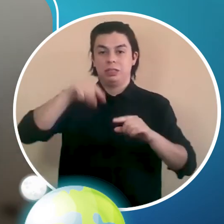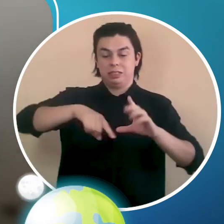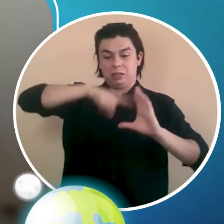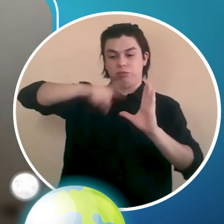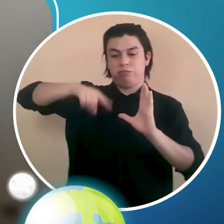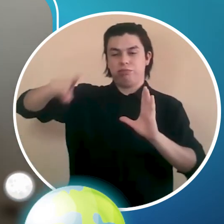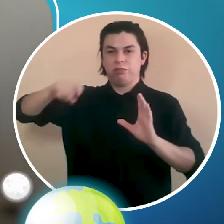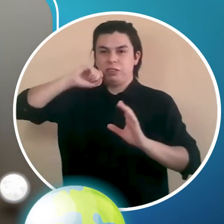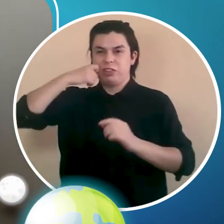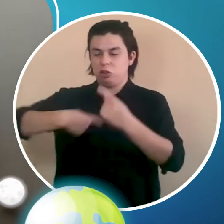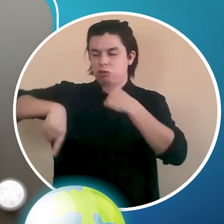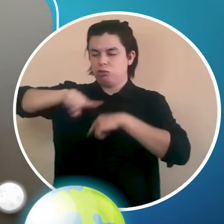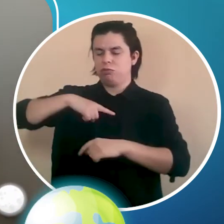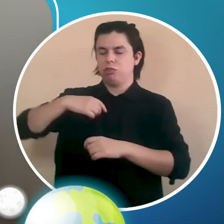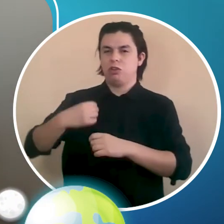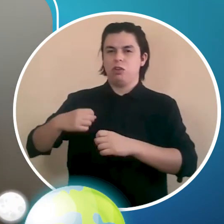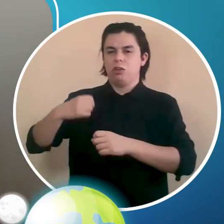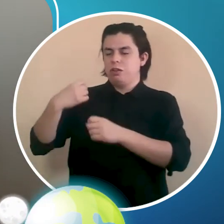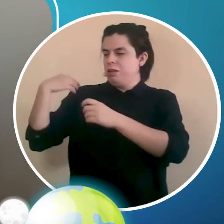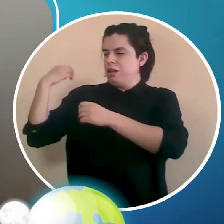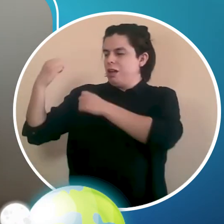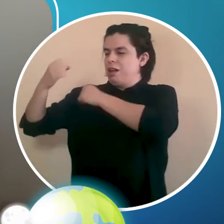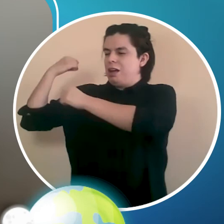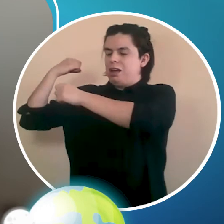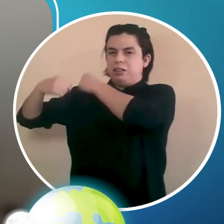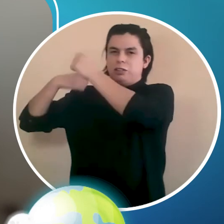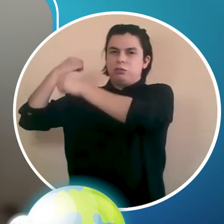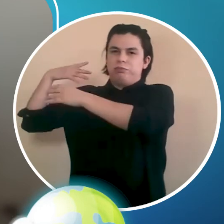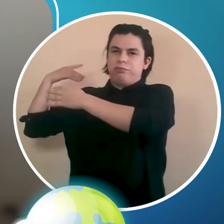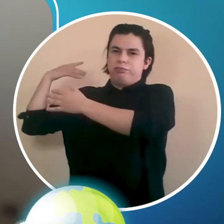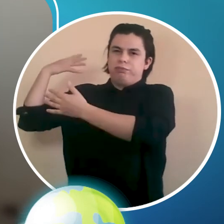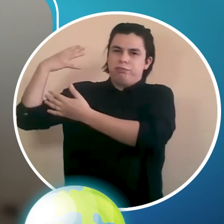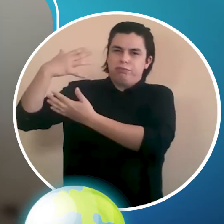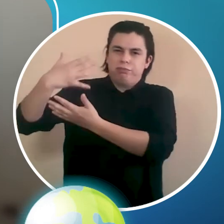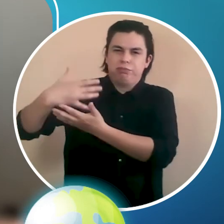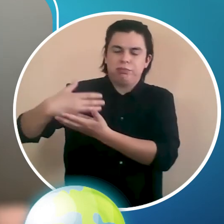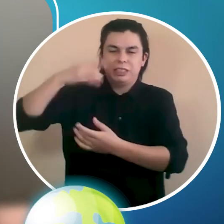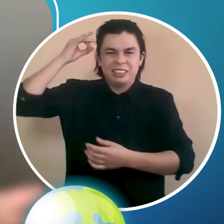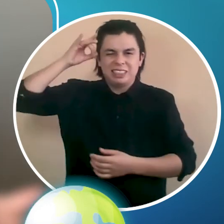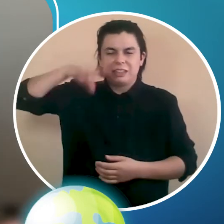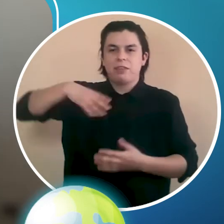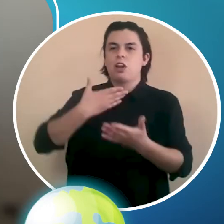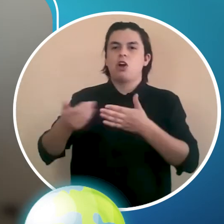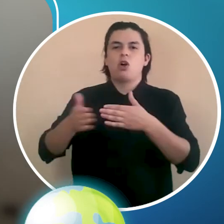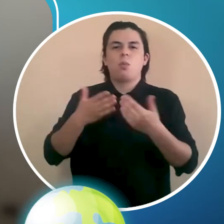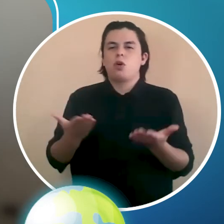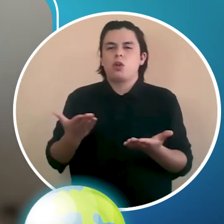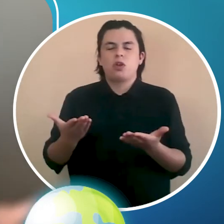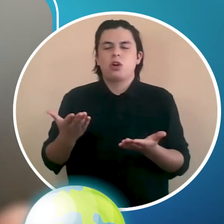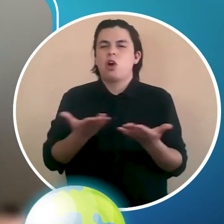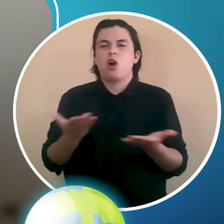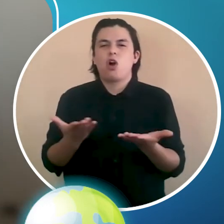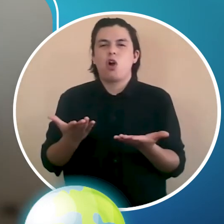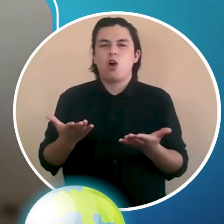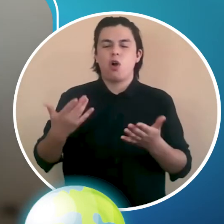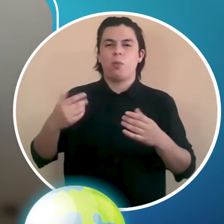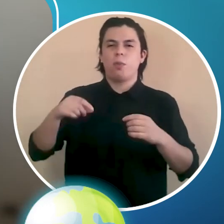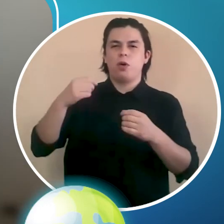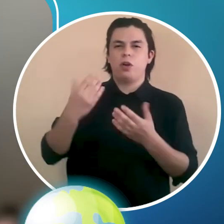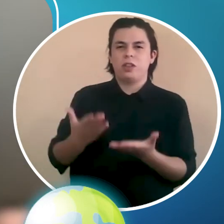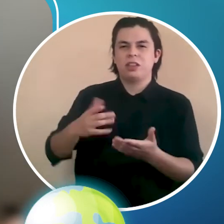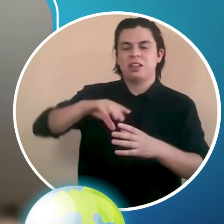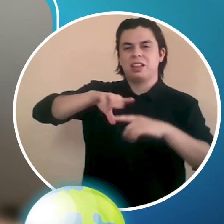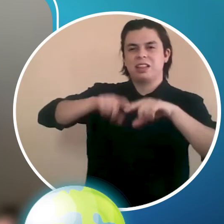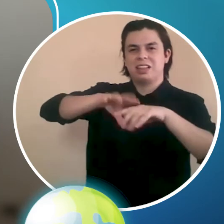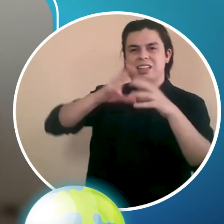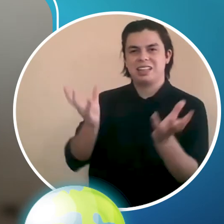permitido, durante los años, a los geólogos, conocer también cómo está compuesto la Tierra. Un dato curioso que me gustaría comentarles